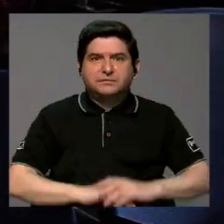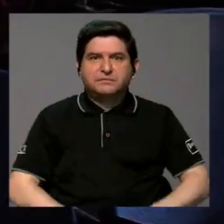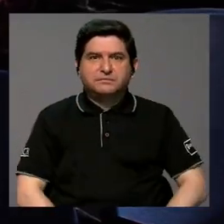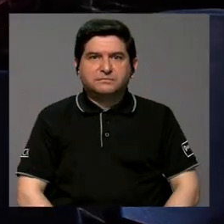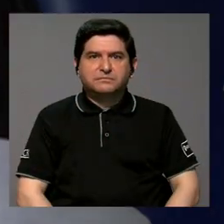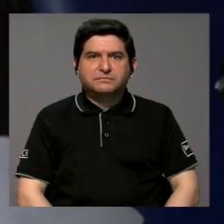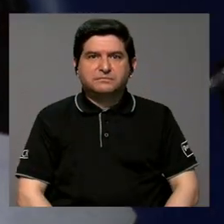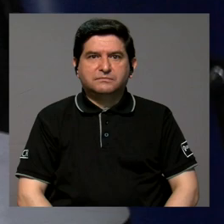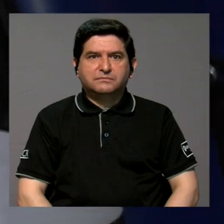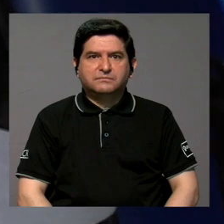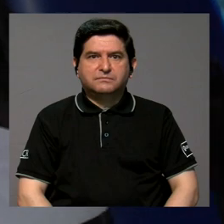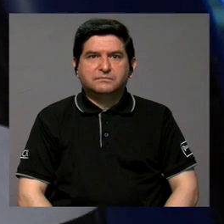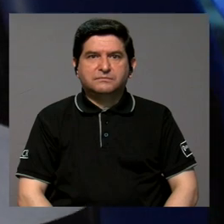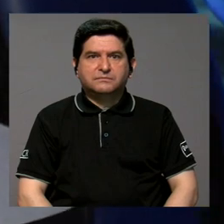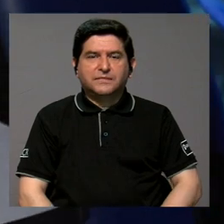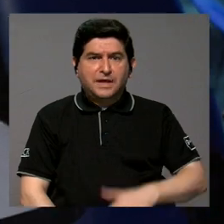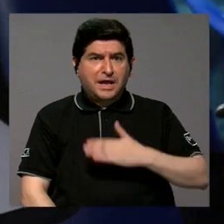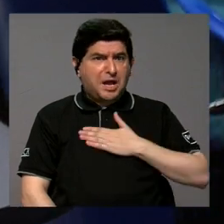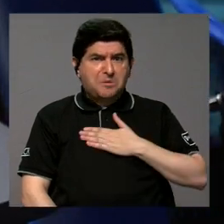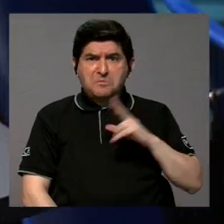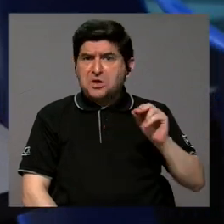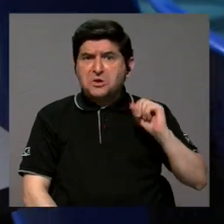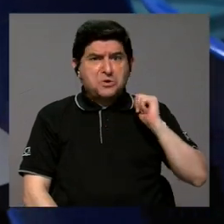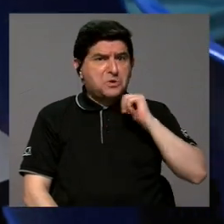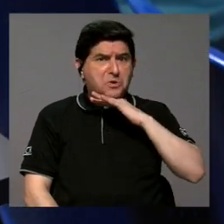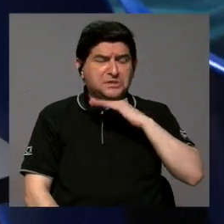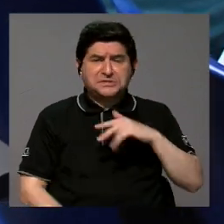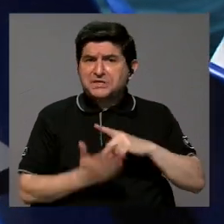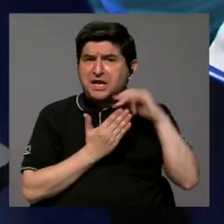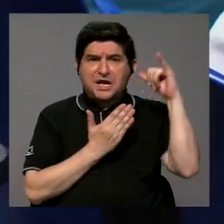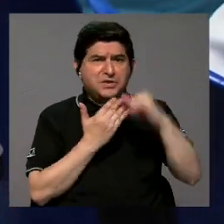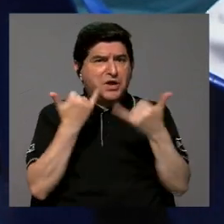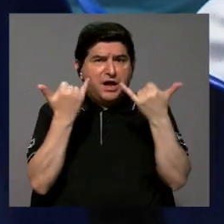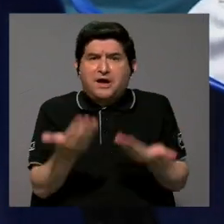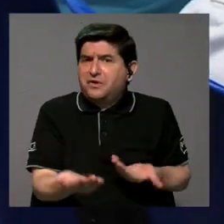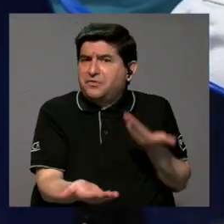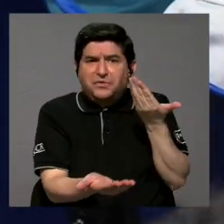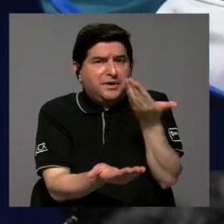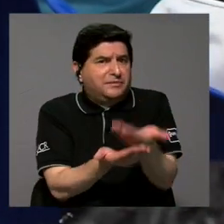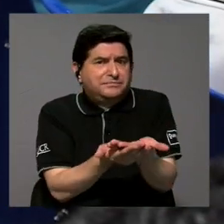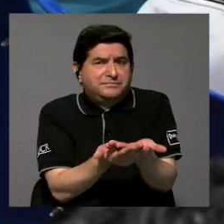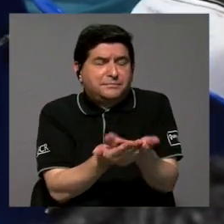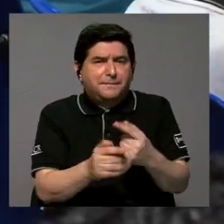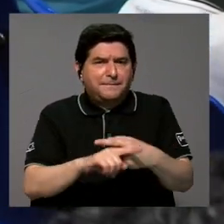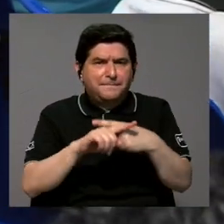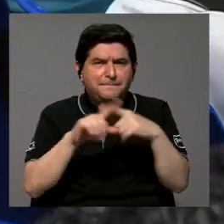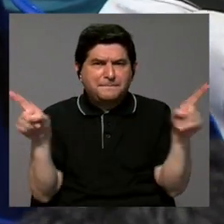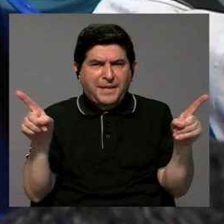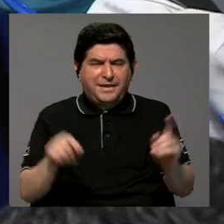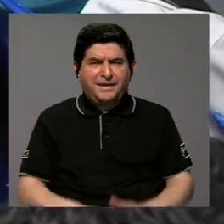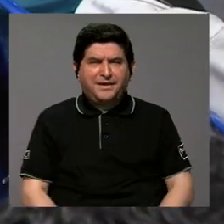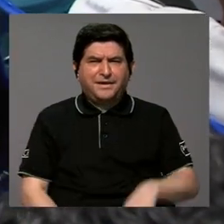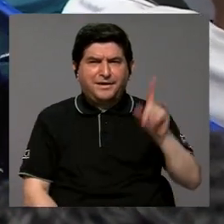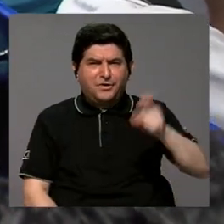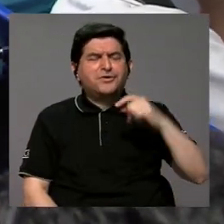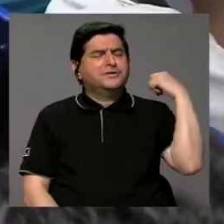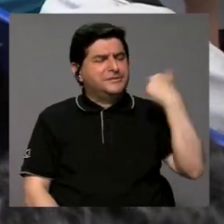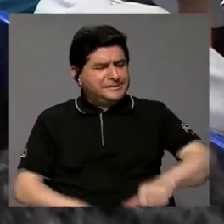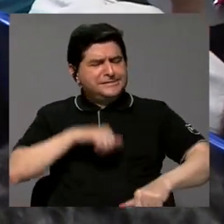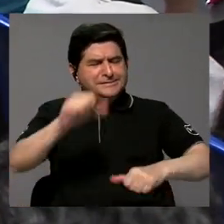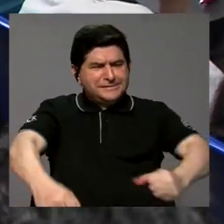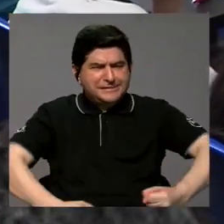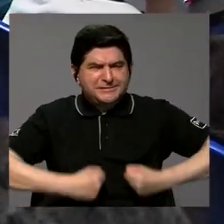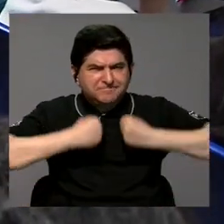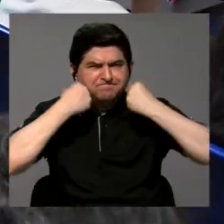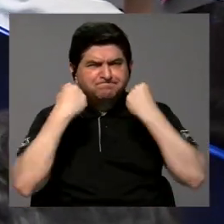Pues, mire, a mí no me extraña nada con esos proyectos que se están presentando, ¿verdad? Pero yo creo que ahí sí se va a tener que dar una lucha bien